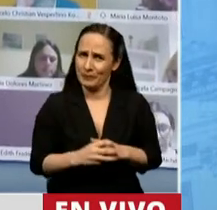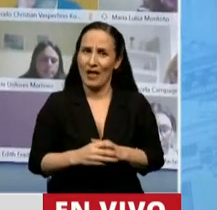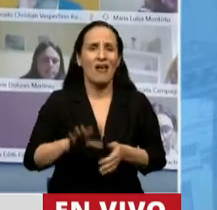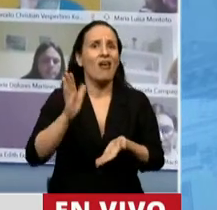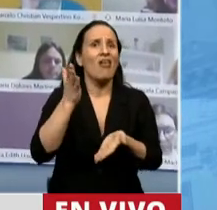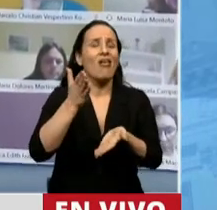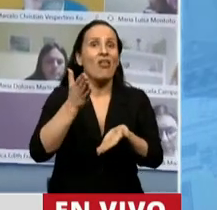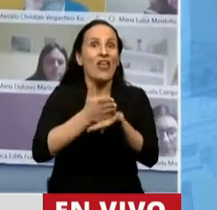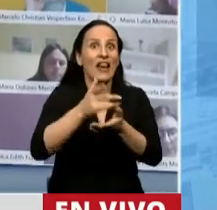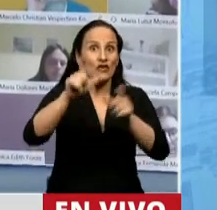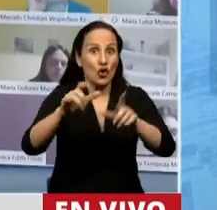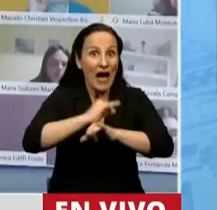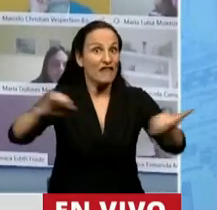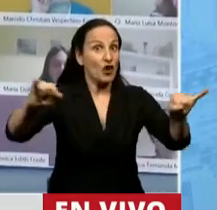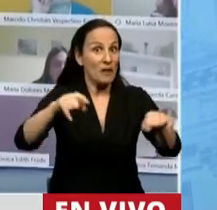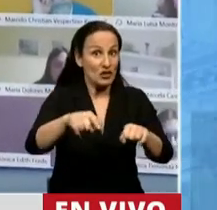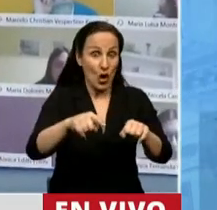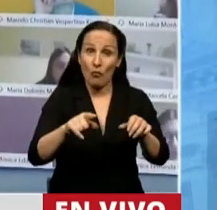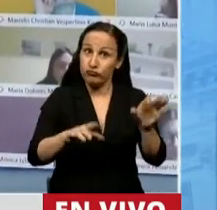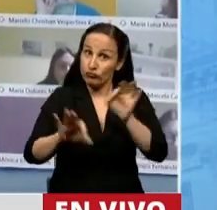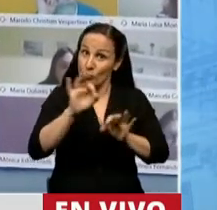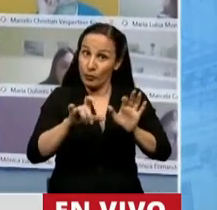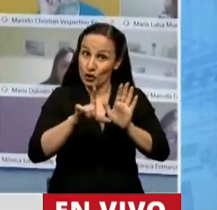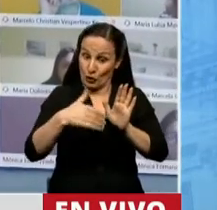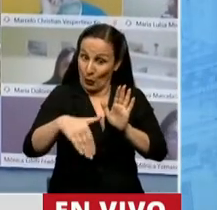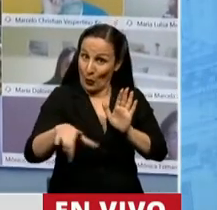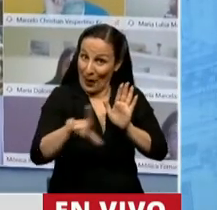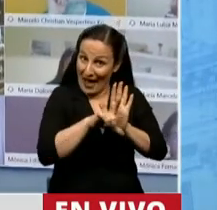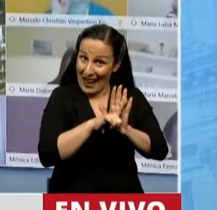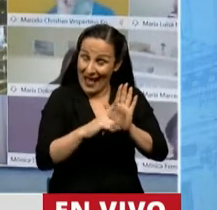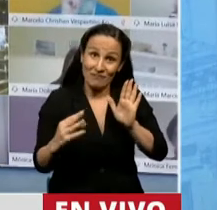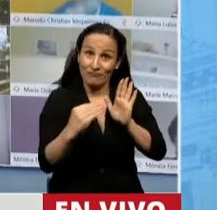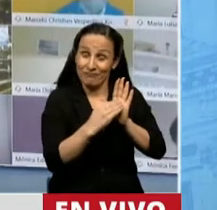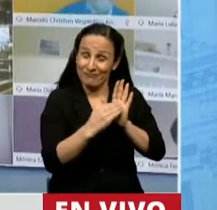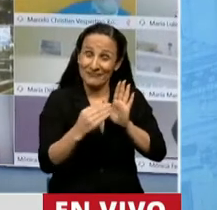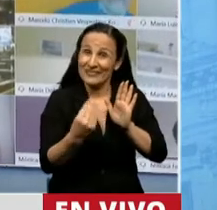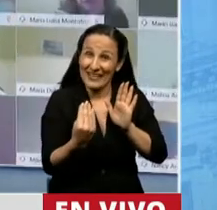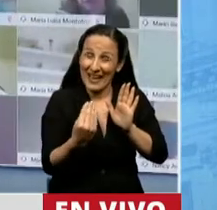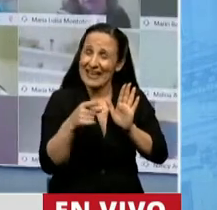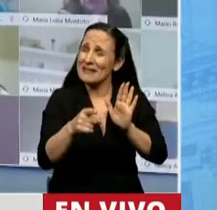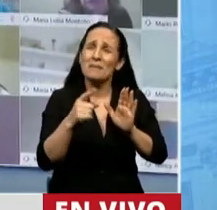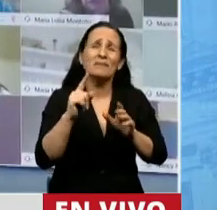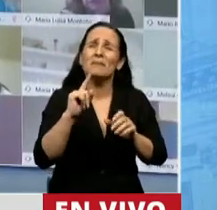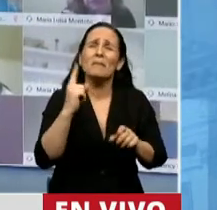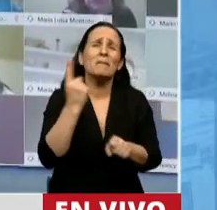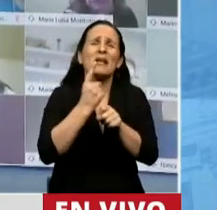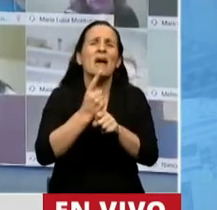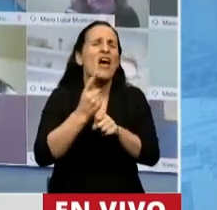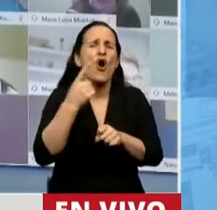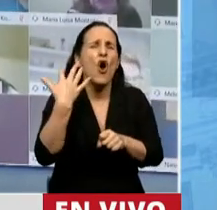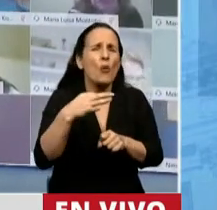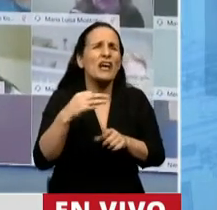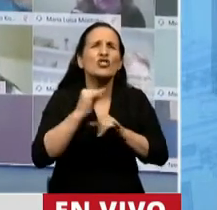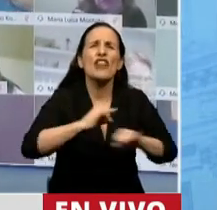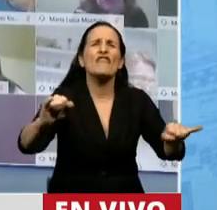de la información en este proyecto, y cuando sea ley, el principal que carga con la obligación de entregar la información